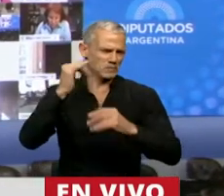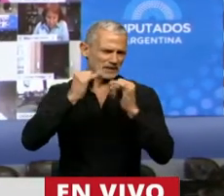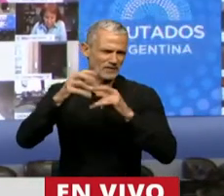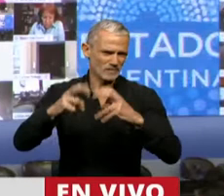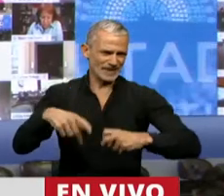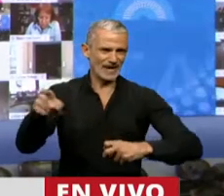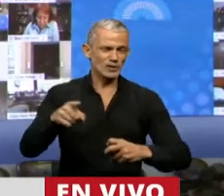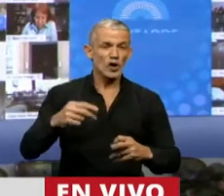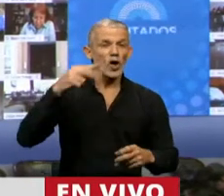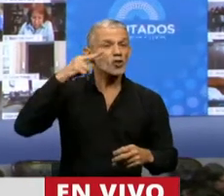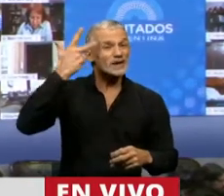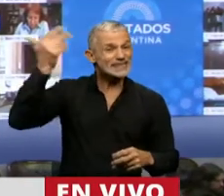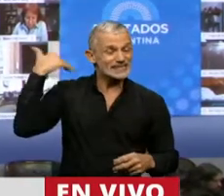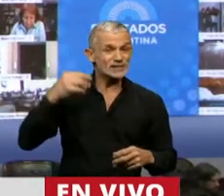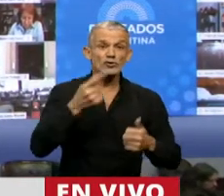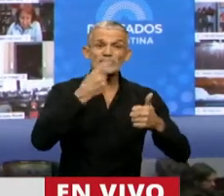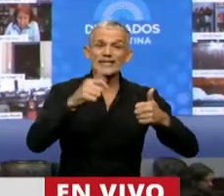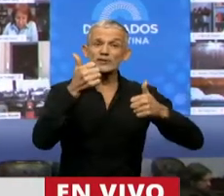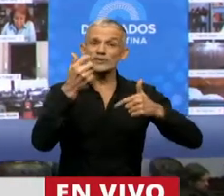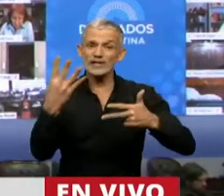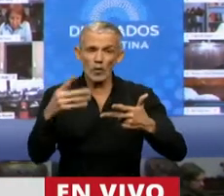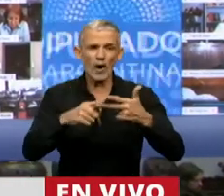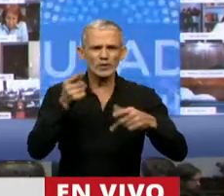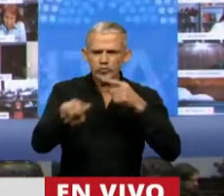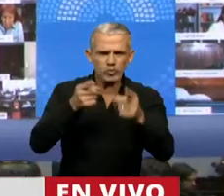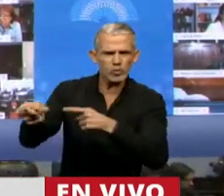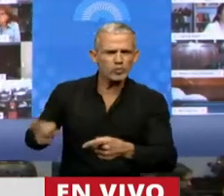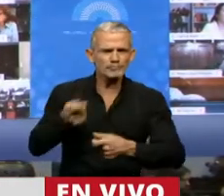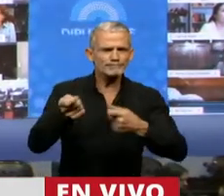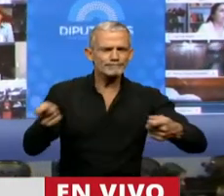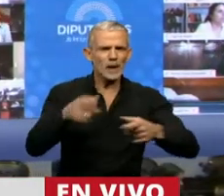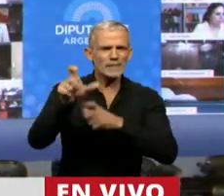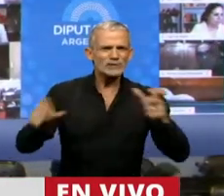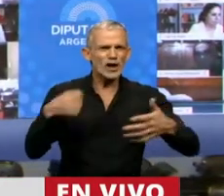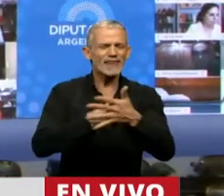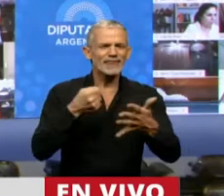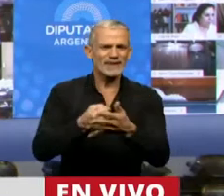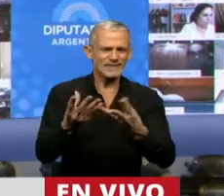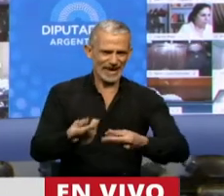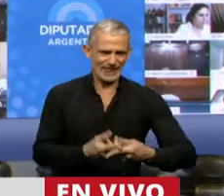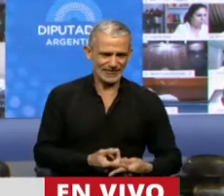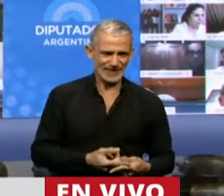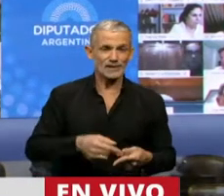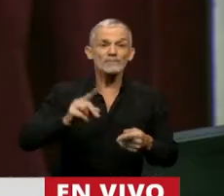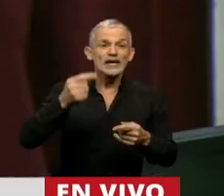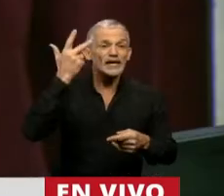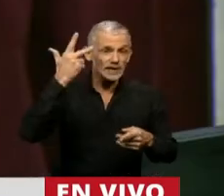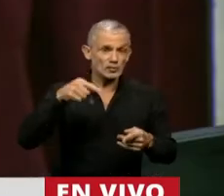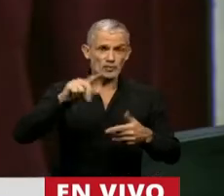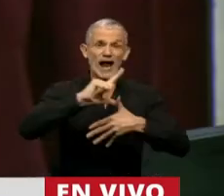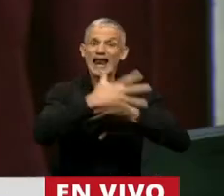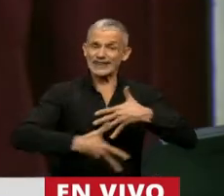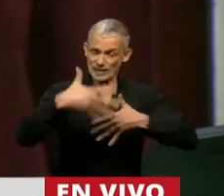se cometieron 164 crímenes contra defensores del medio ambiente y 83 de ellos ocurrieron en